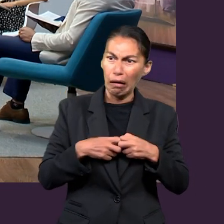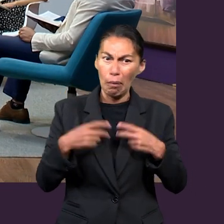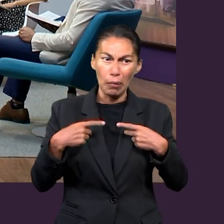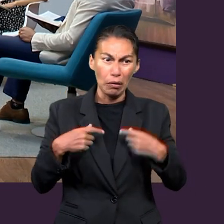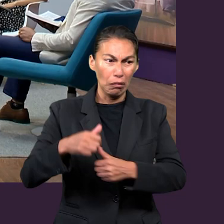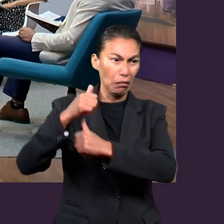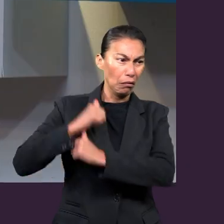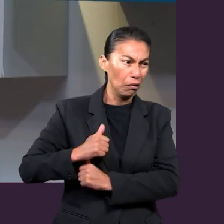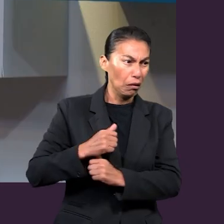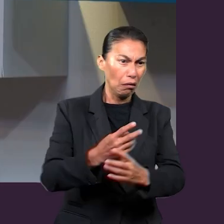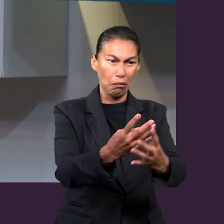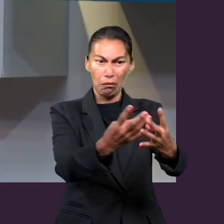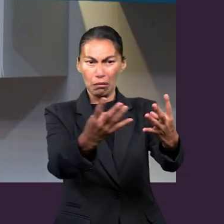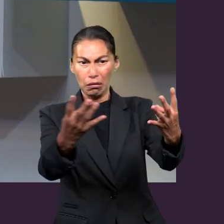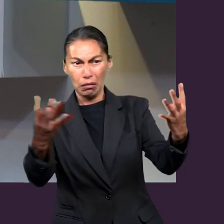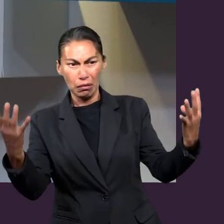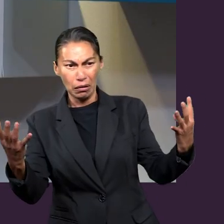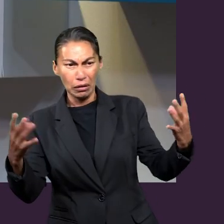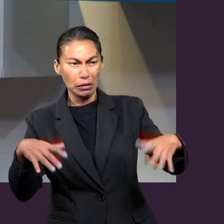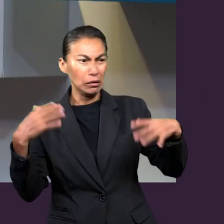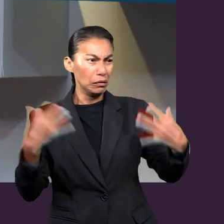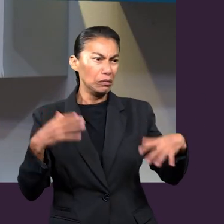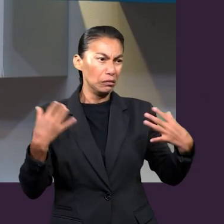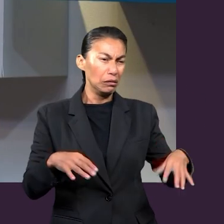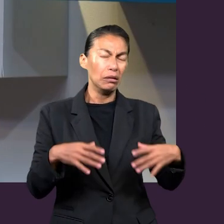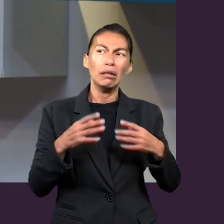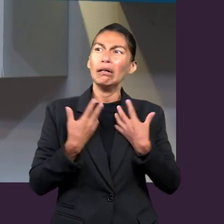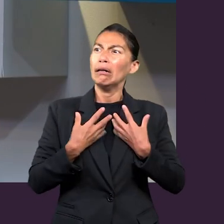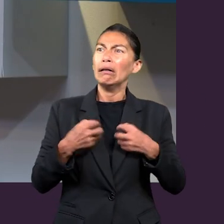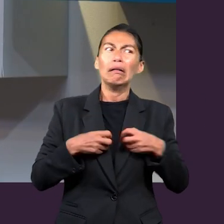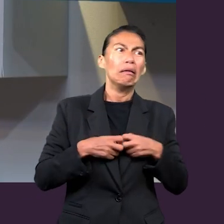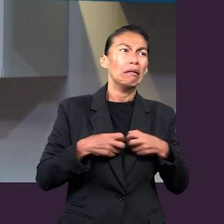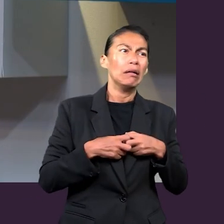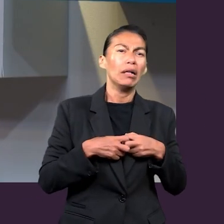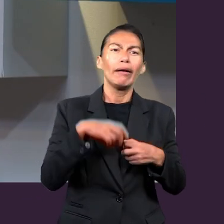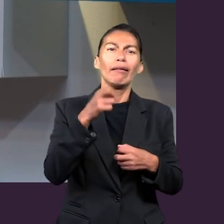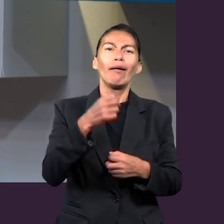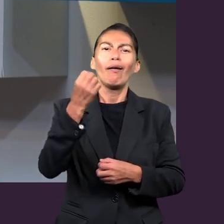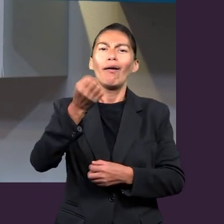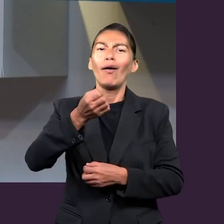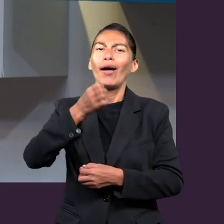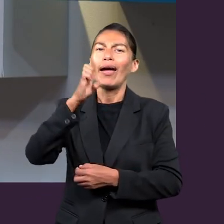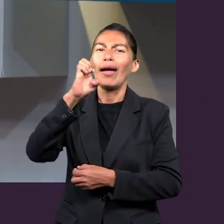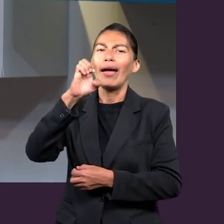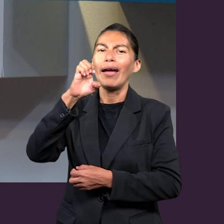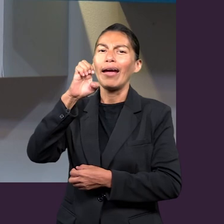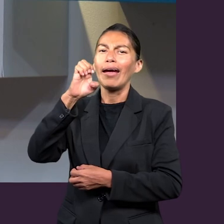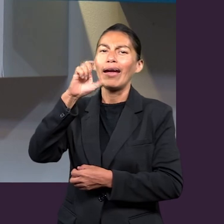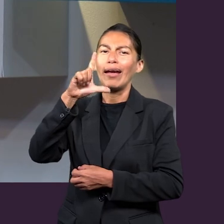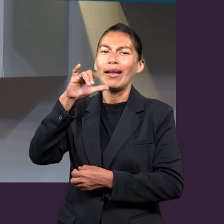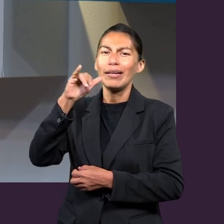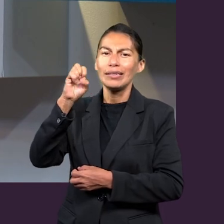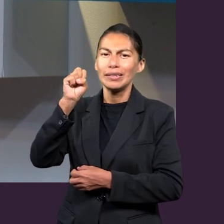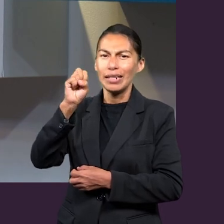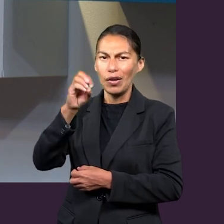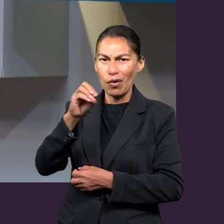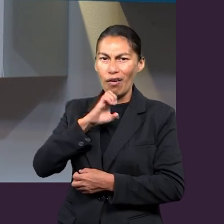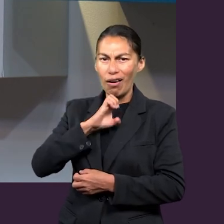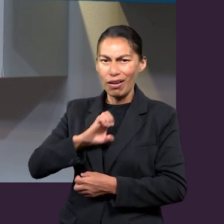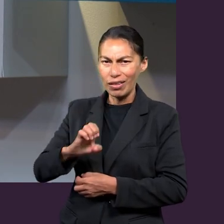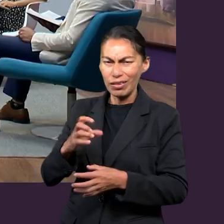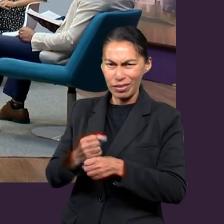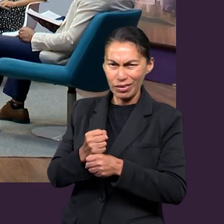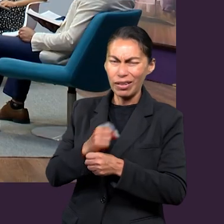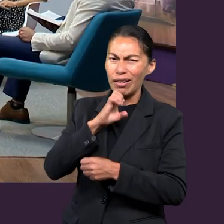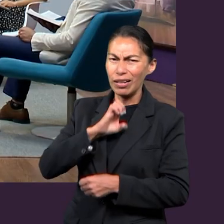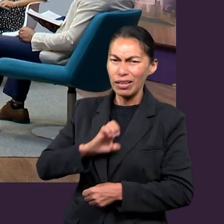contrario detrás de las murallas. Entonces, Eliseo le pide a Dios que abra sus ojos y que vea que el ejército de Dios